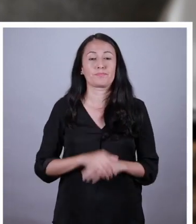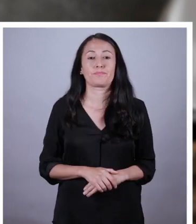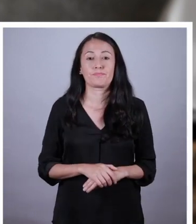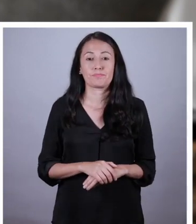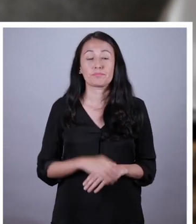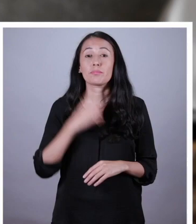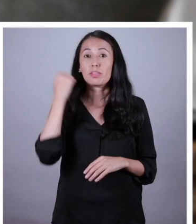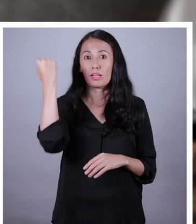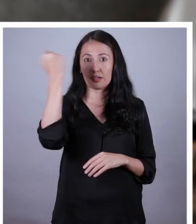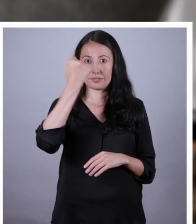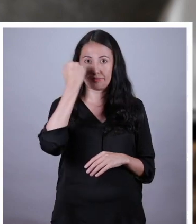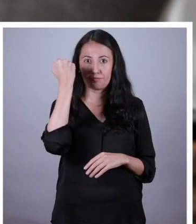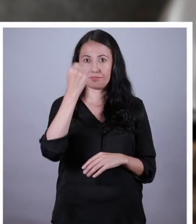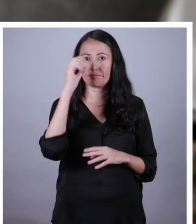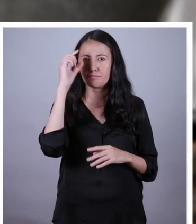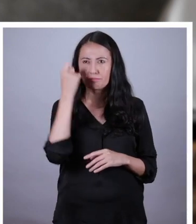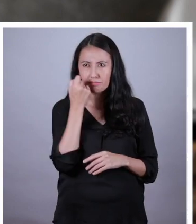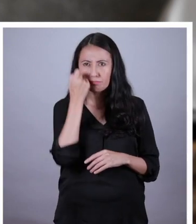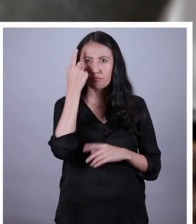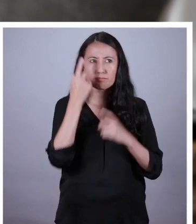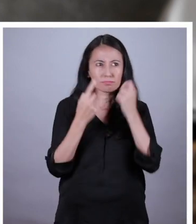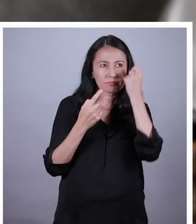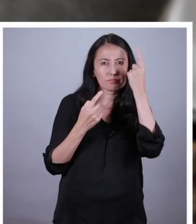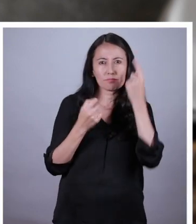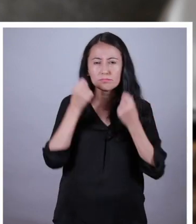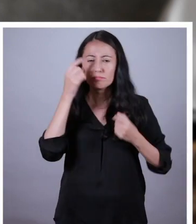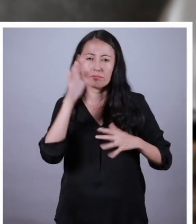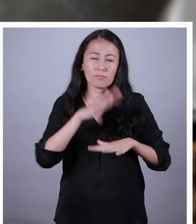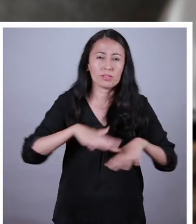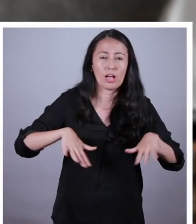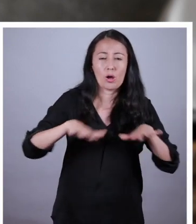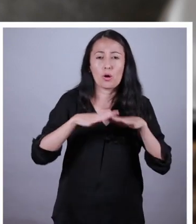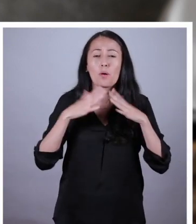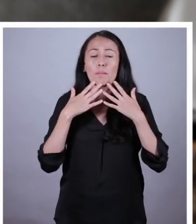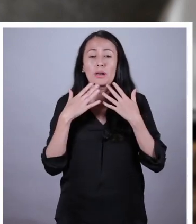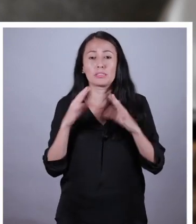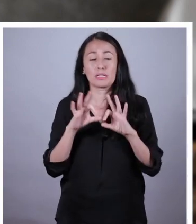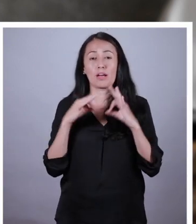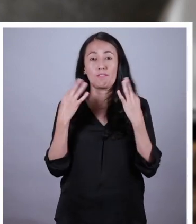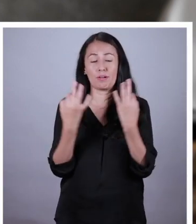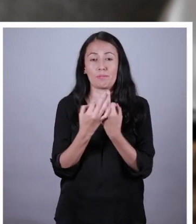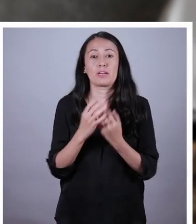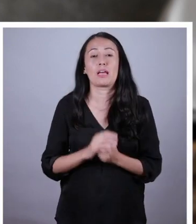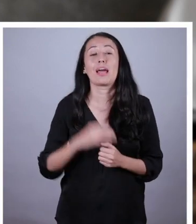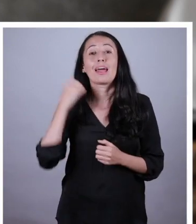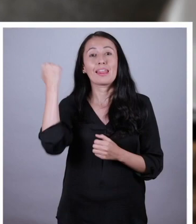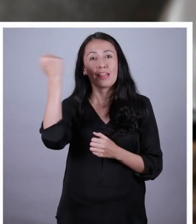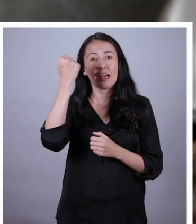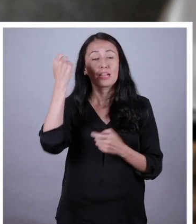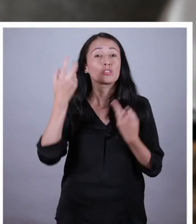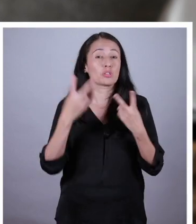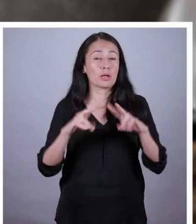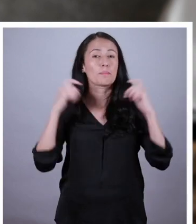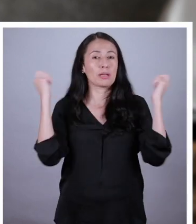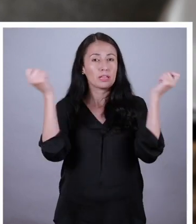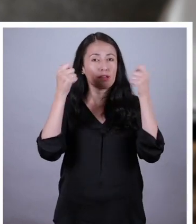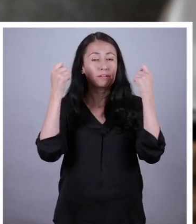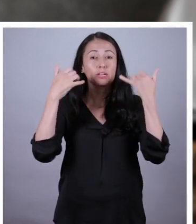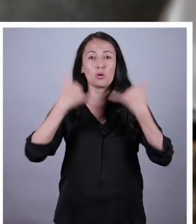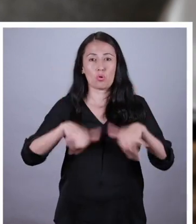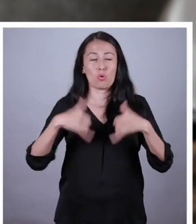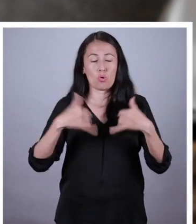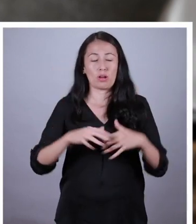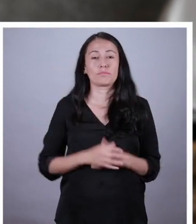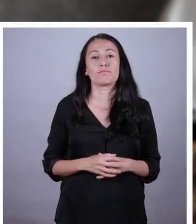Derecho a la comprensión y amor por parte de las familias y la sociedad Derecho a divertirse y jugar